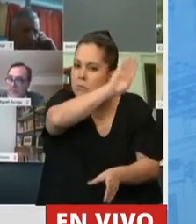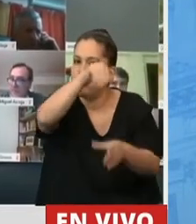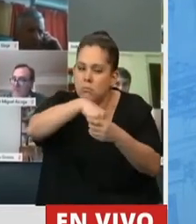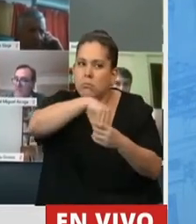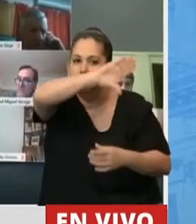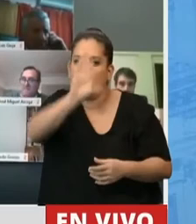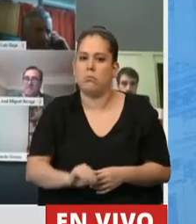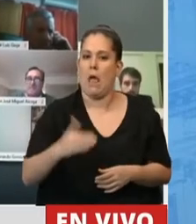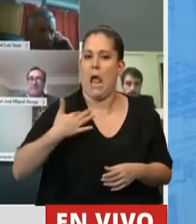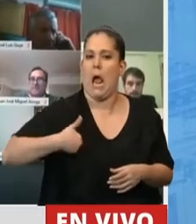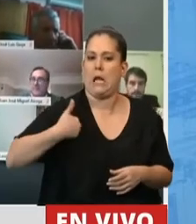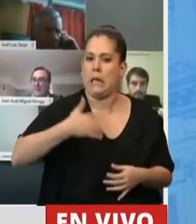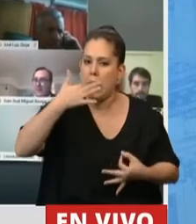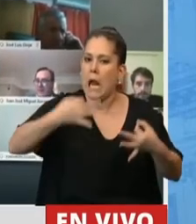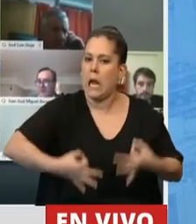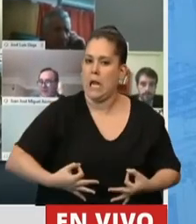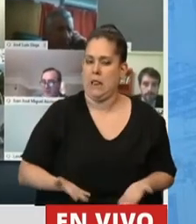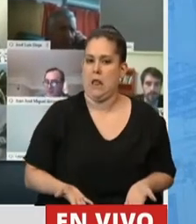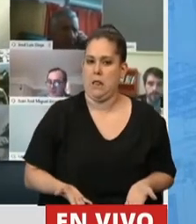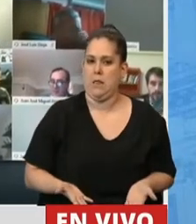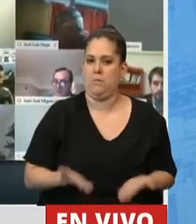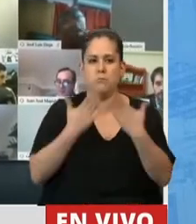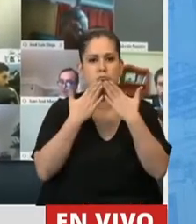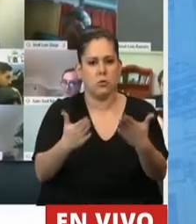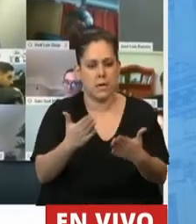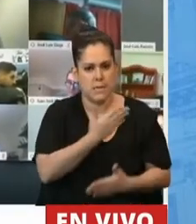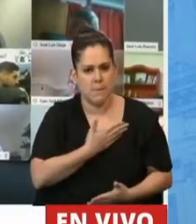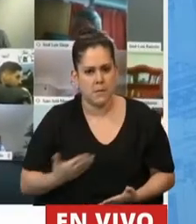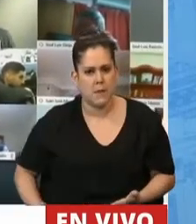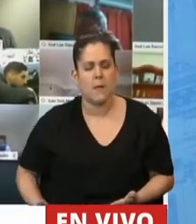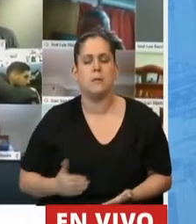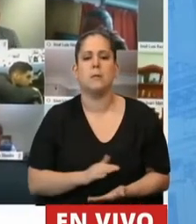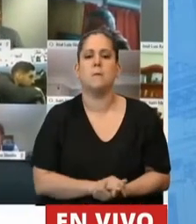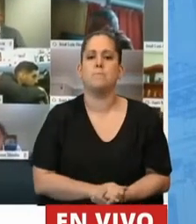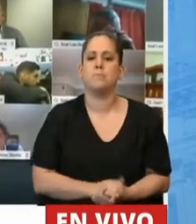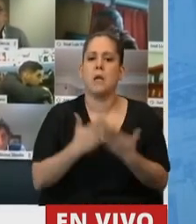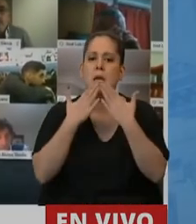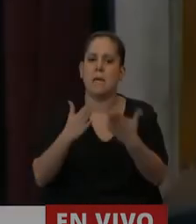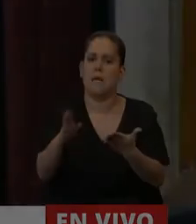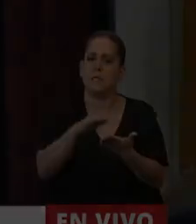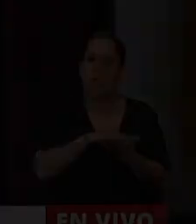de nuestro país. Muchas gracias, señor presidente. Gracias, diputado.